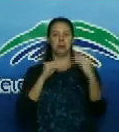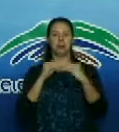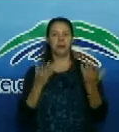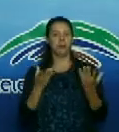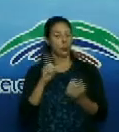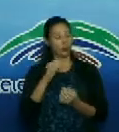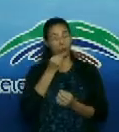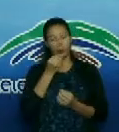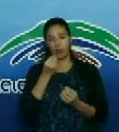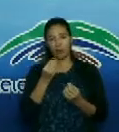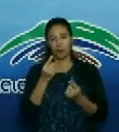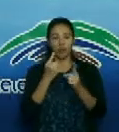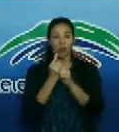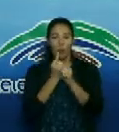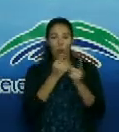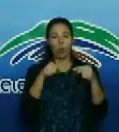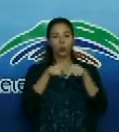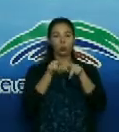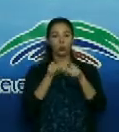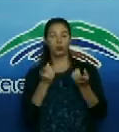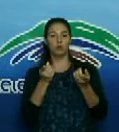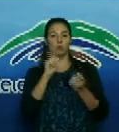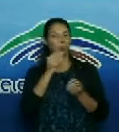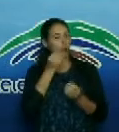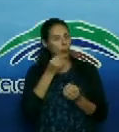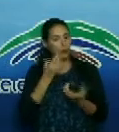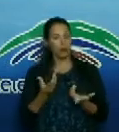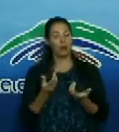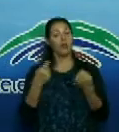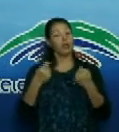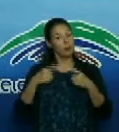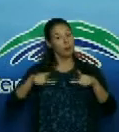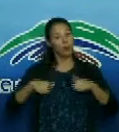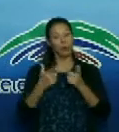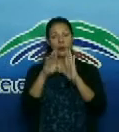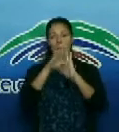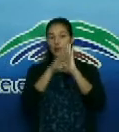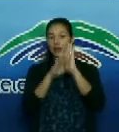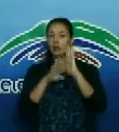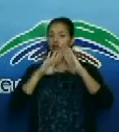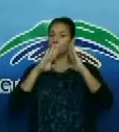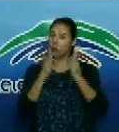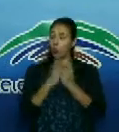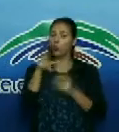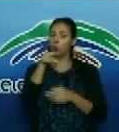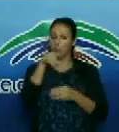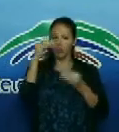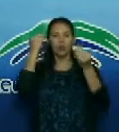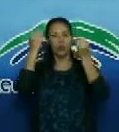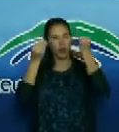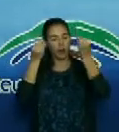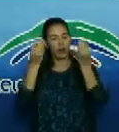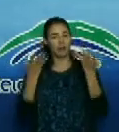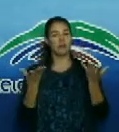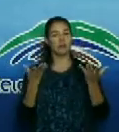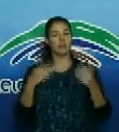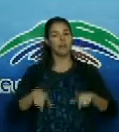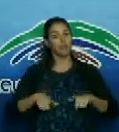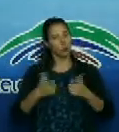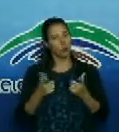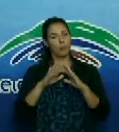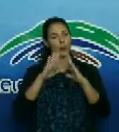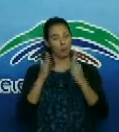así no vamos a lograr vencer a la COVID-19. Es una reflexión que hacemos desde aquí, desde los servicios informativos